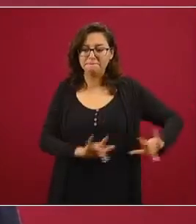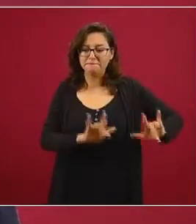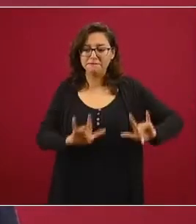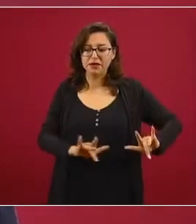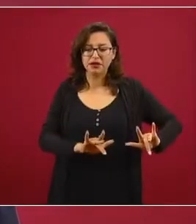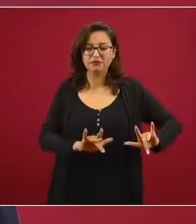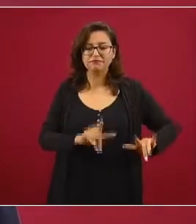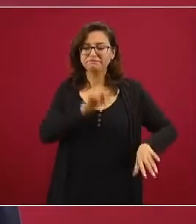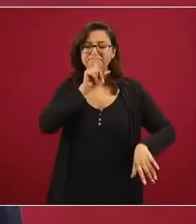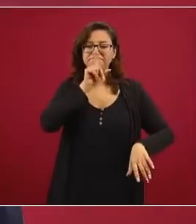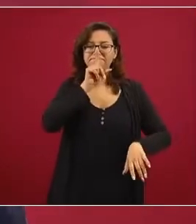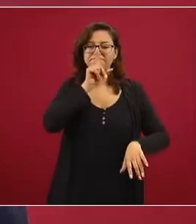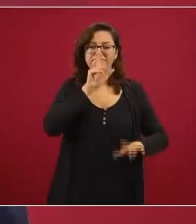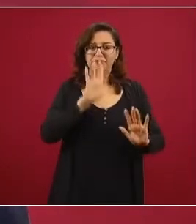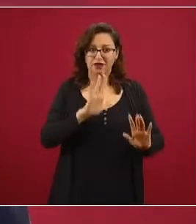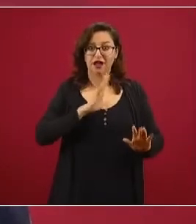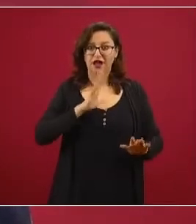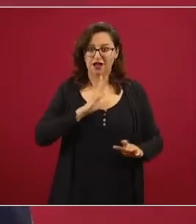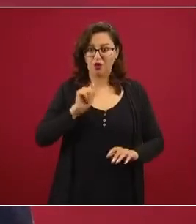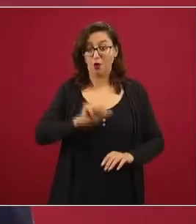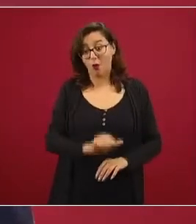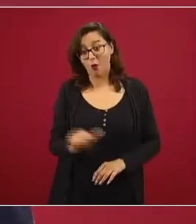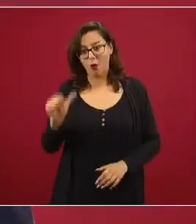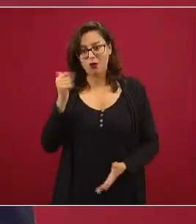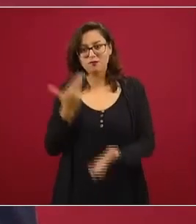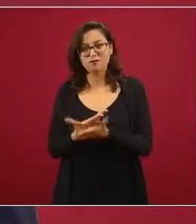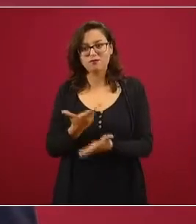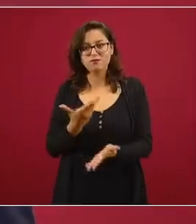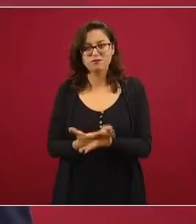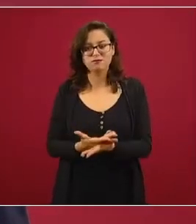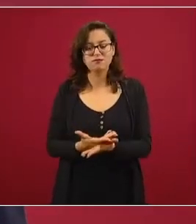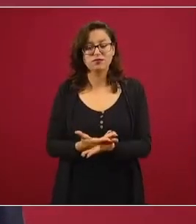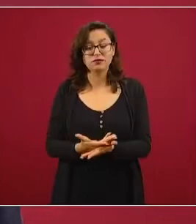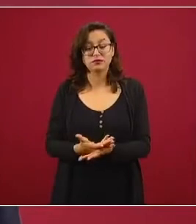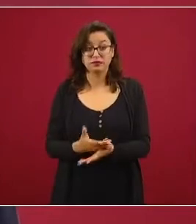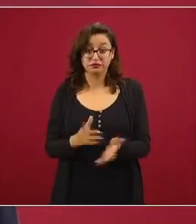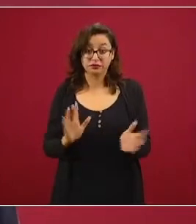o eso es lo que se entiende, sino